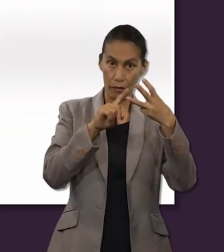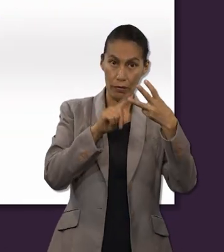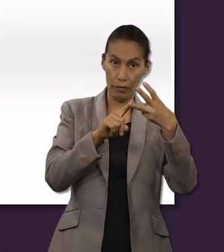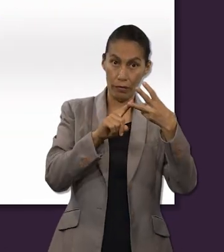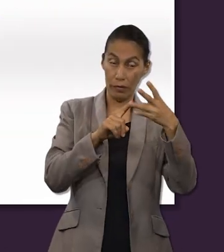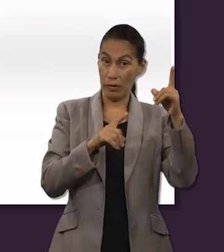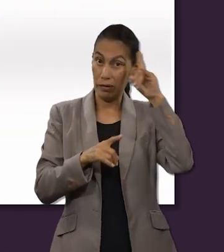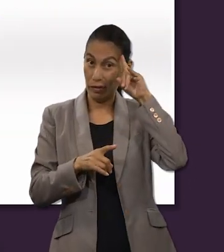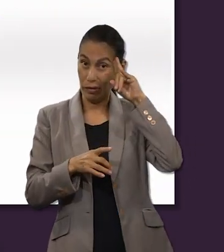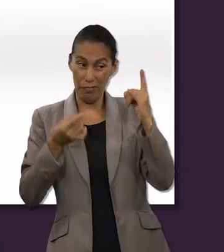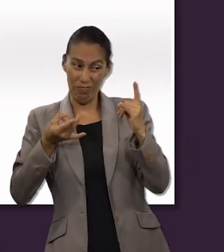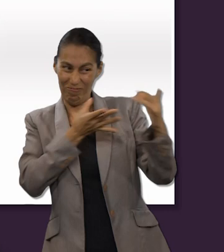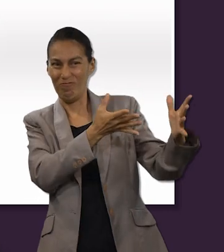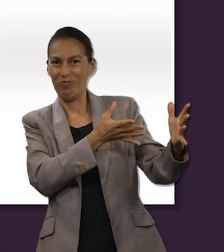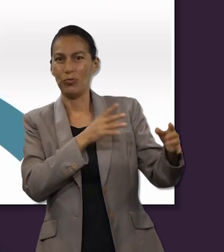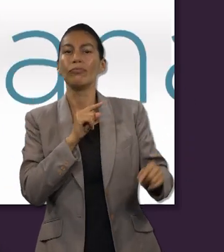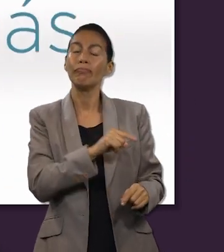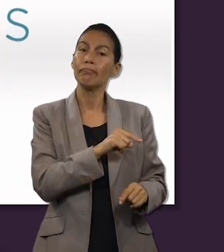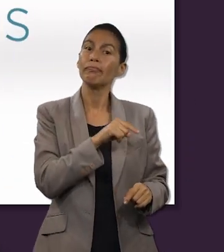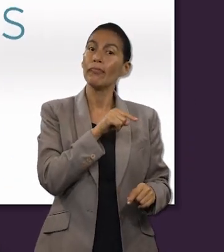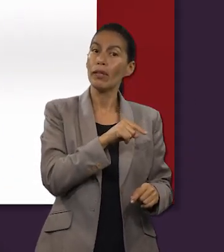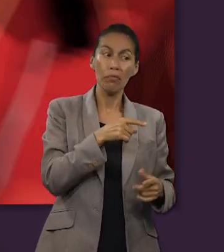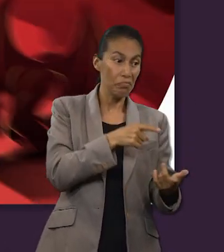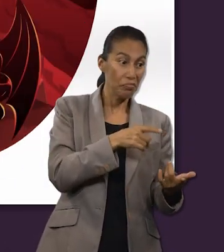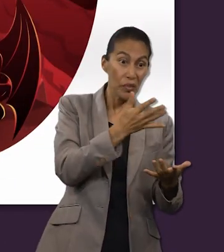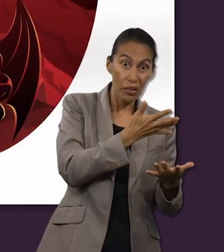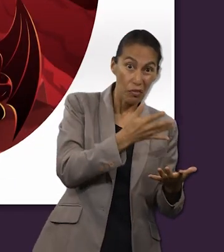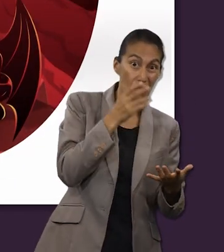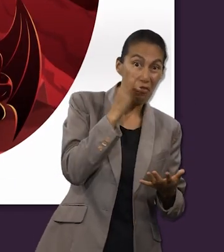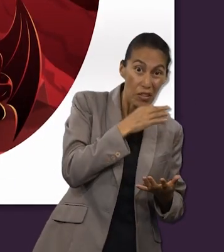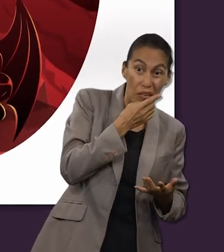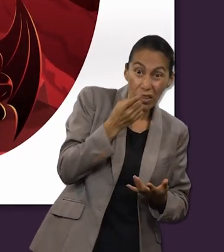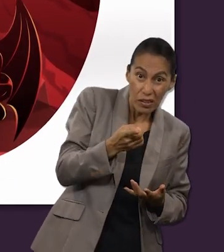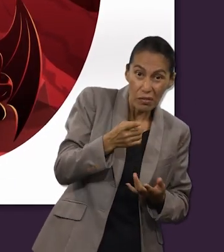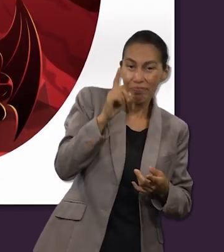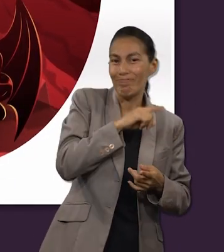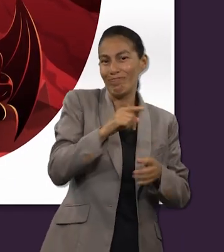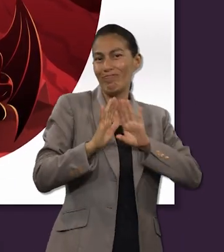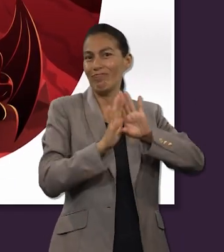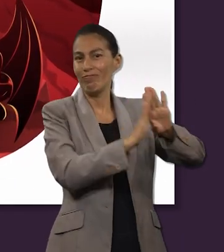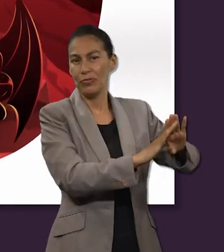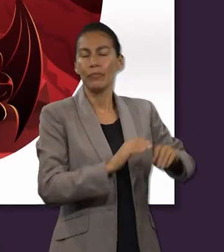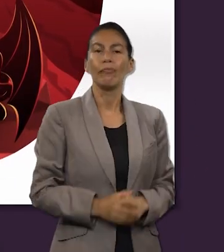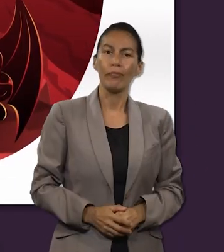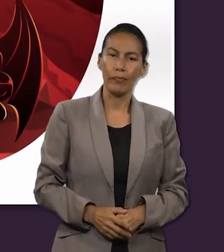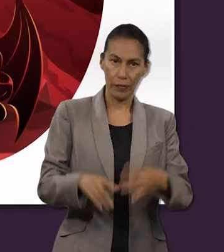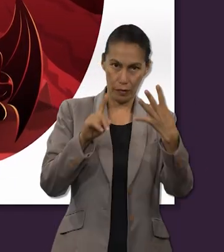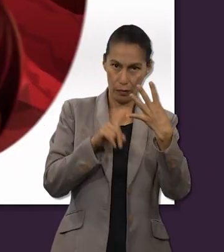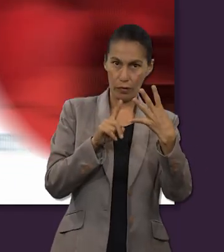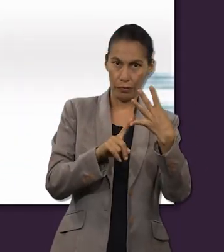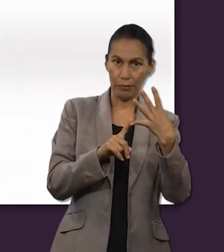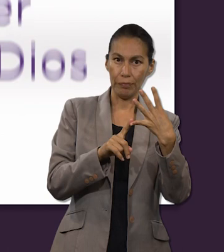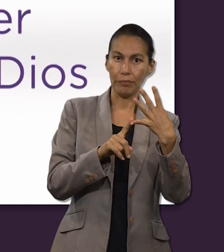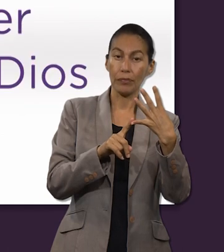Número 3. Para derrotar a Satanás y refutar sus afirmaciones falsas. Número 4.